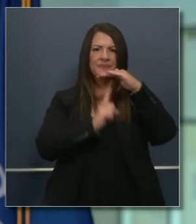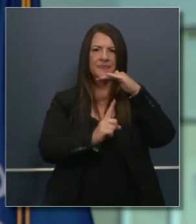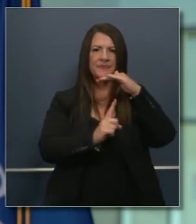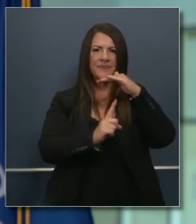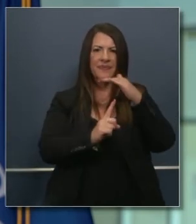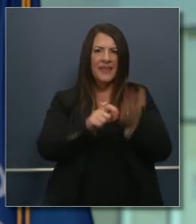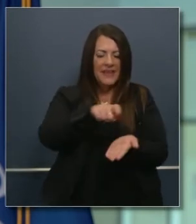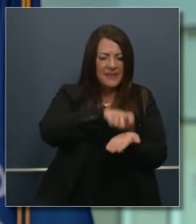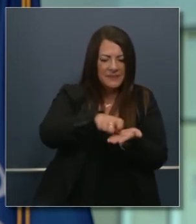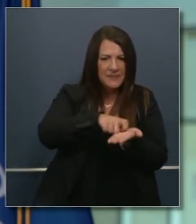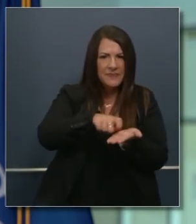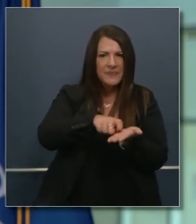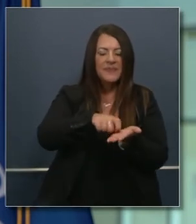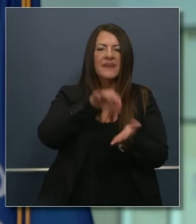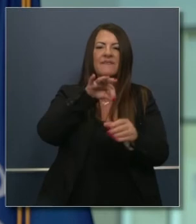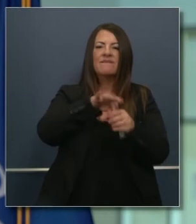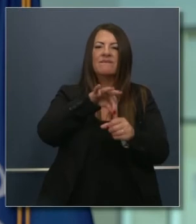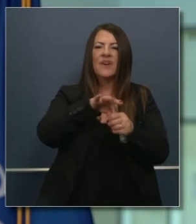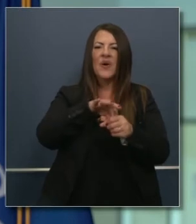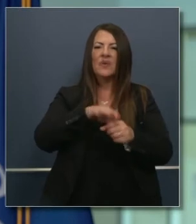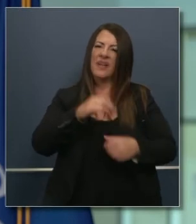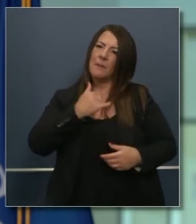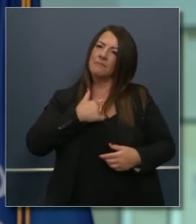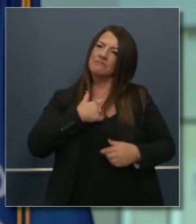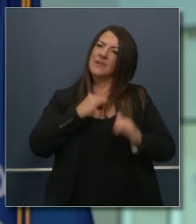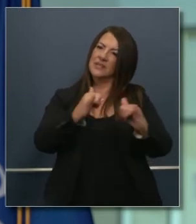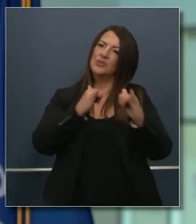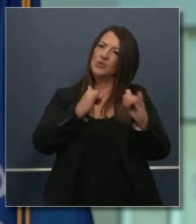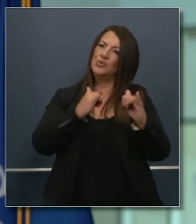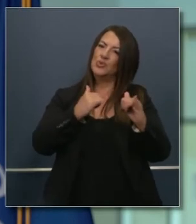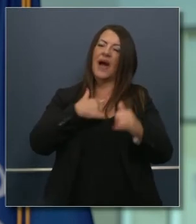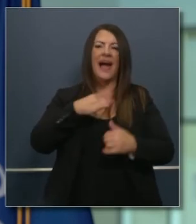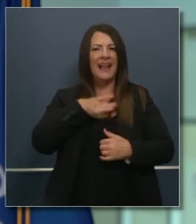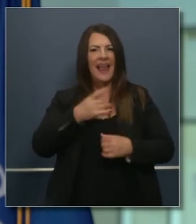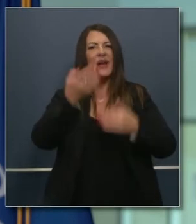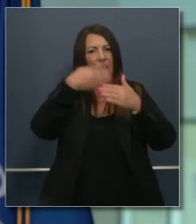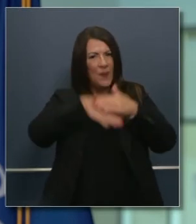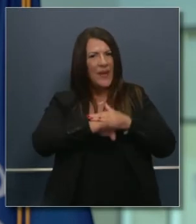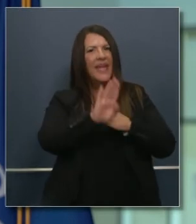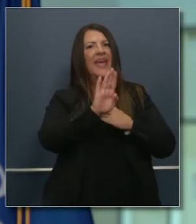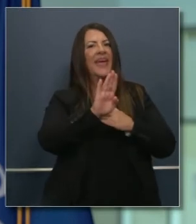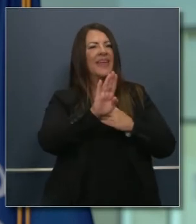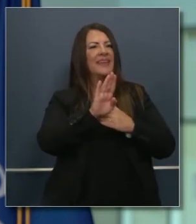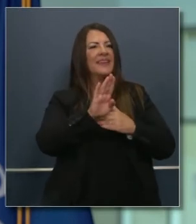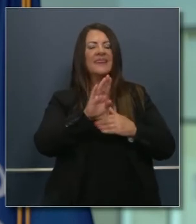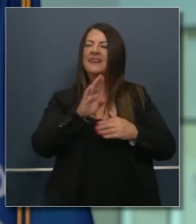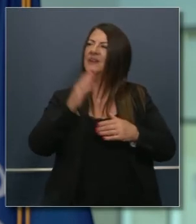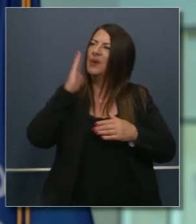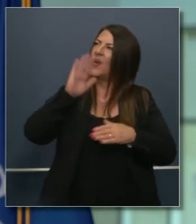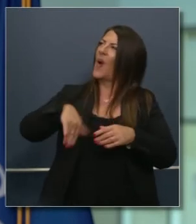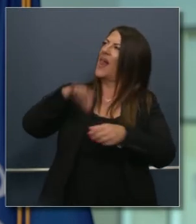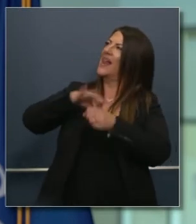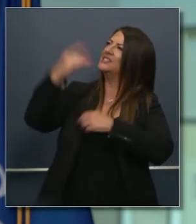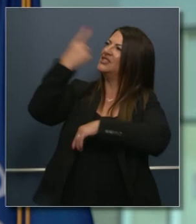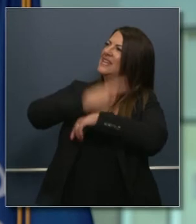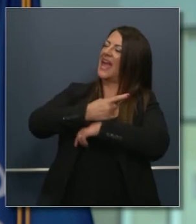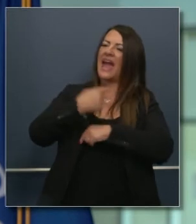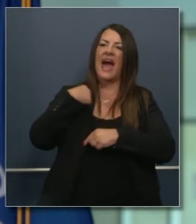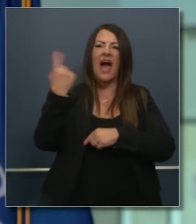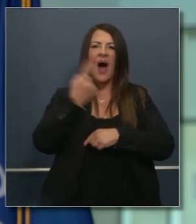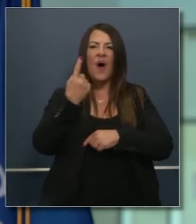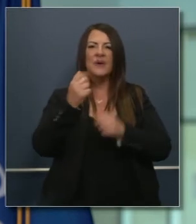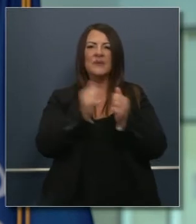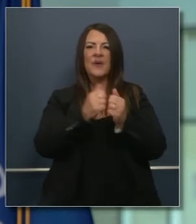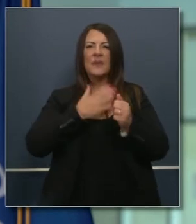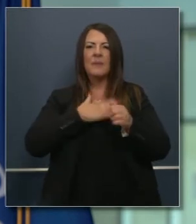emocional francamente esa es la forma como yo voto también y es algo importante el día de las elecciones yo